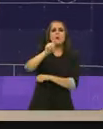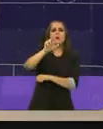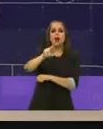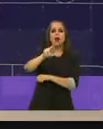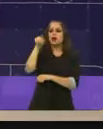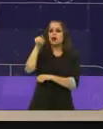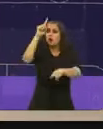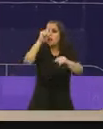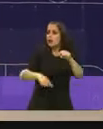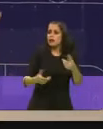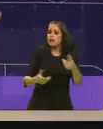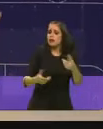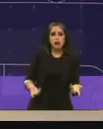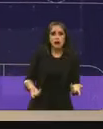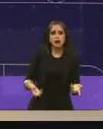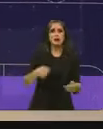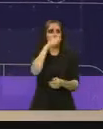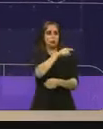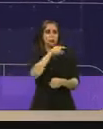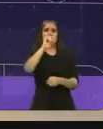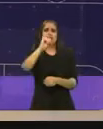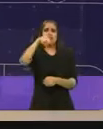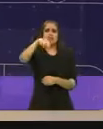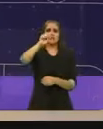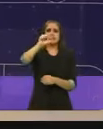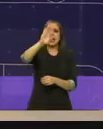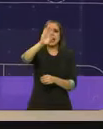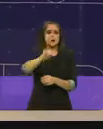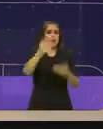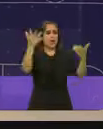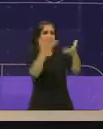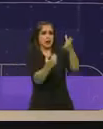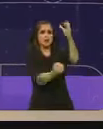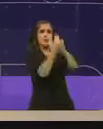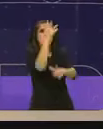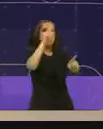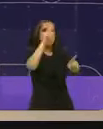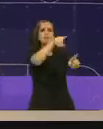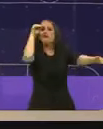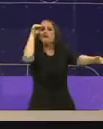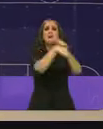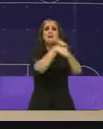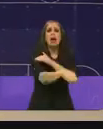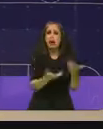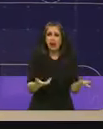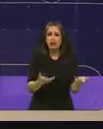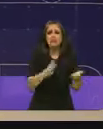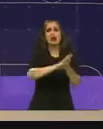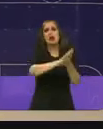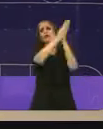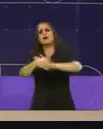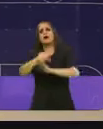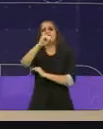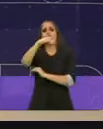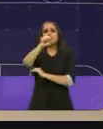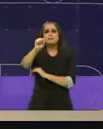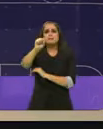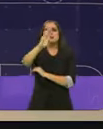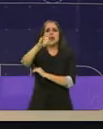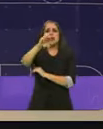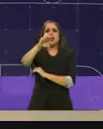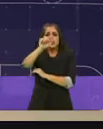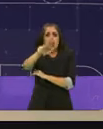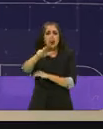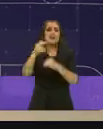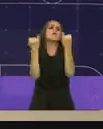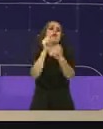Construyó una cosa que se llamó Insabi, un fracaso absoluto. Y lo pasaron ahora al IMSS-Bienestar, que también ya fracasó.